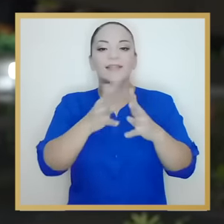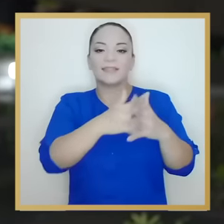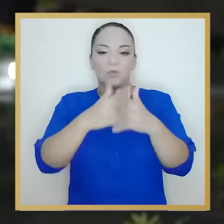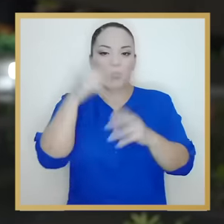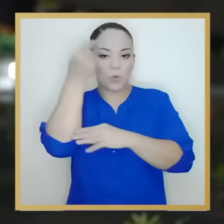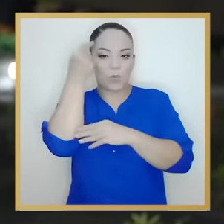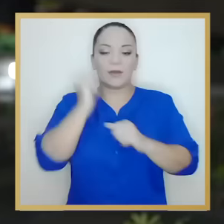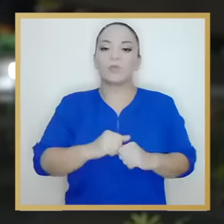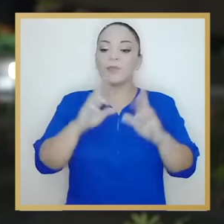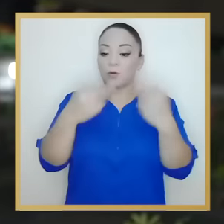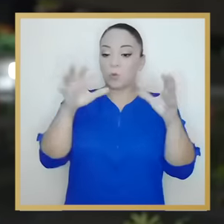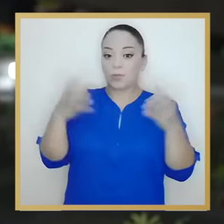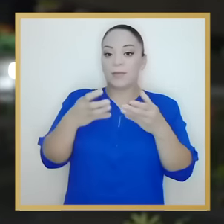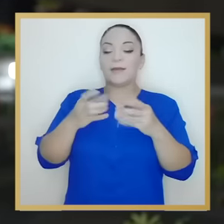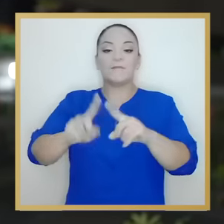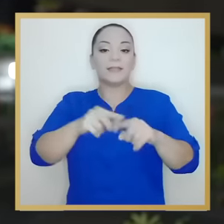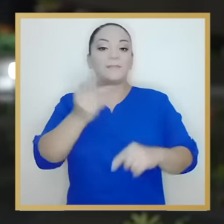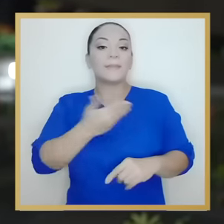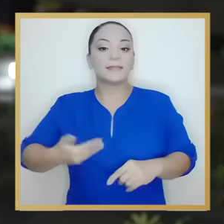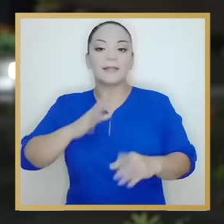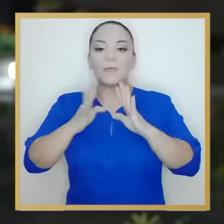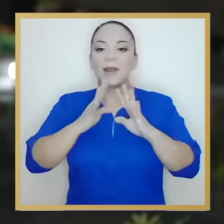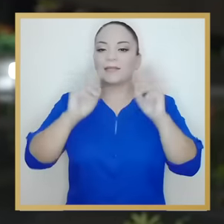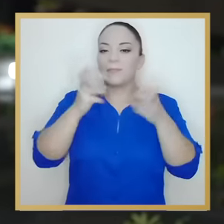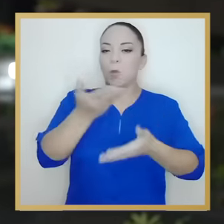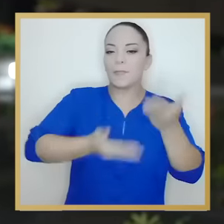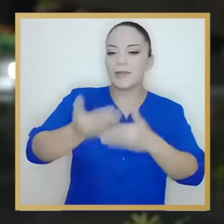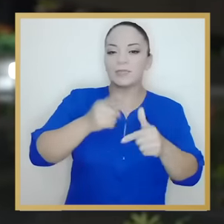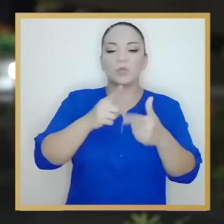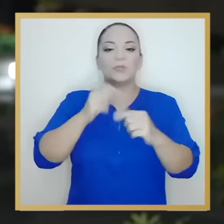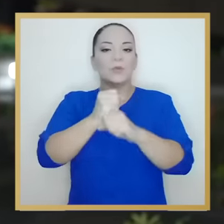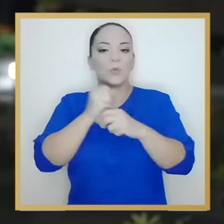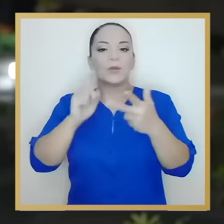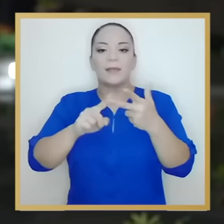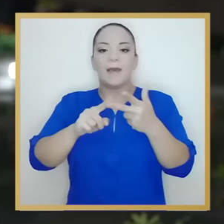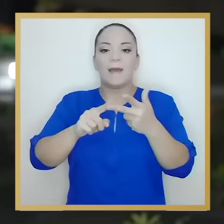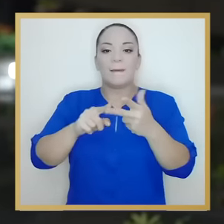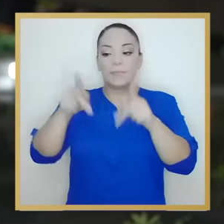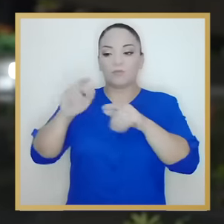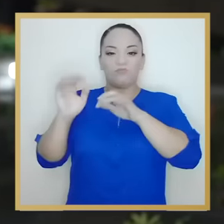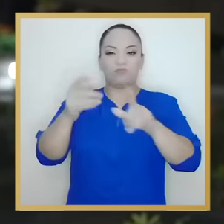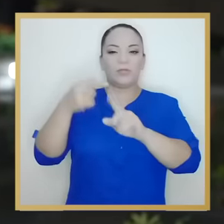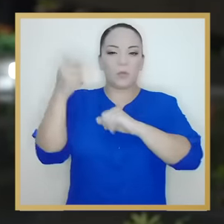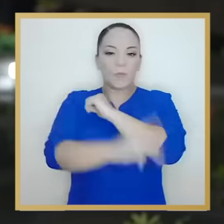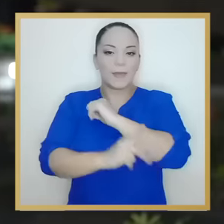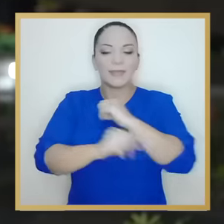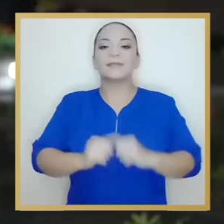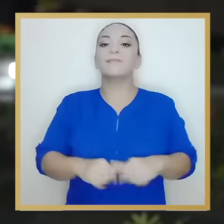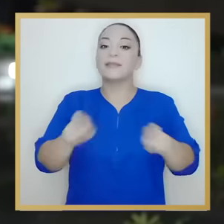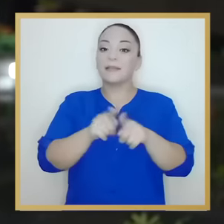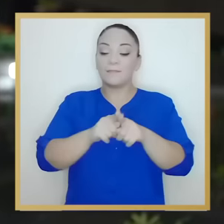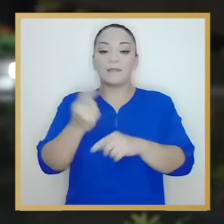para reunir a los presidentes y hablar de temas de cooperación, de seguridad, de temas migratorios, pero sobre todo de